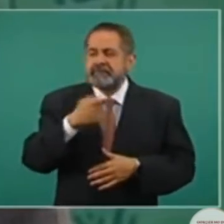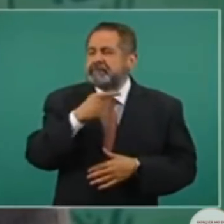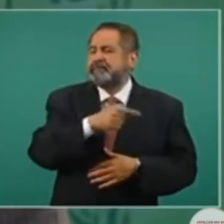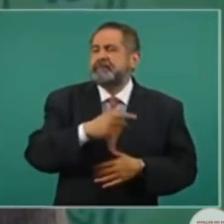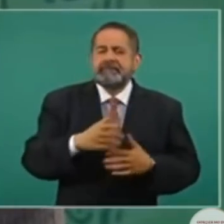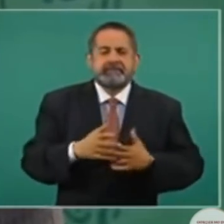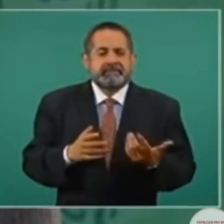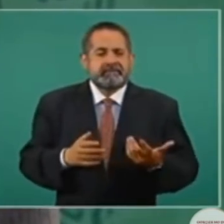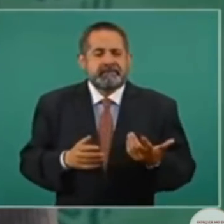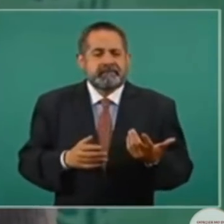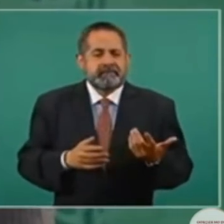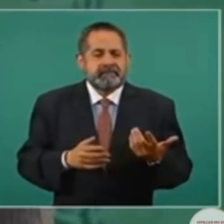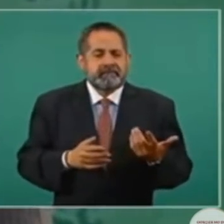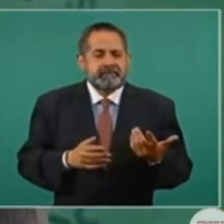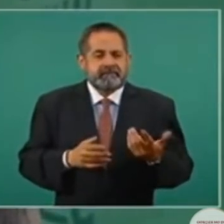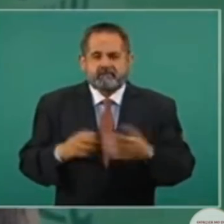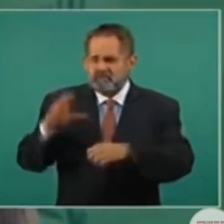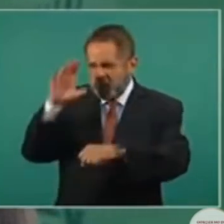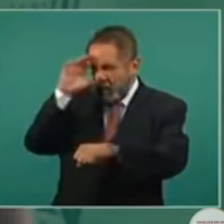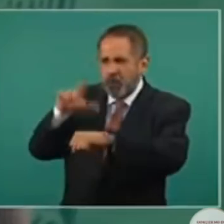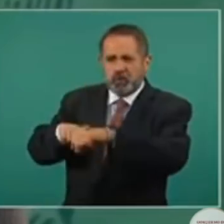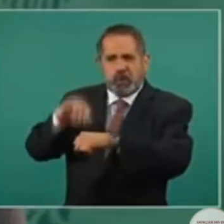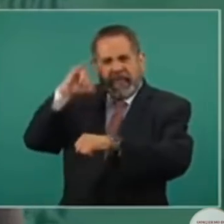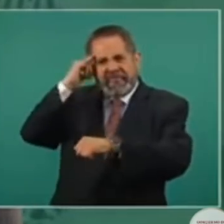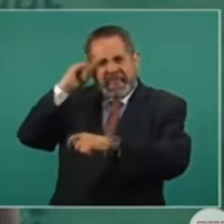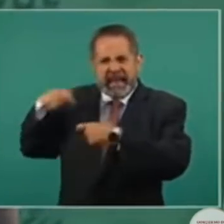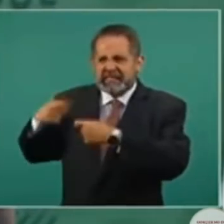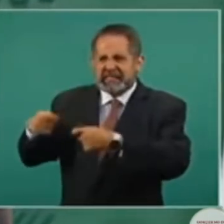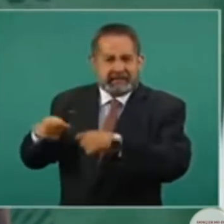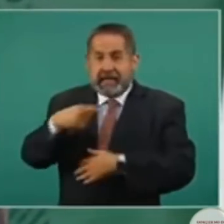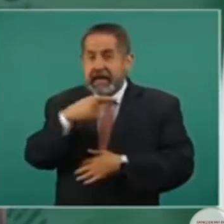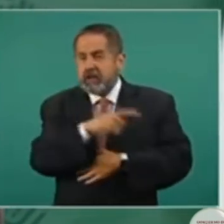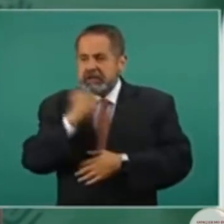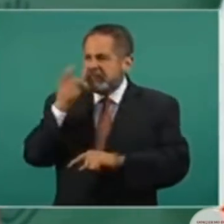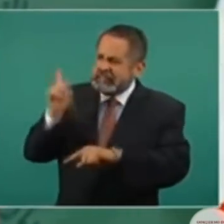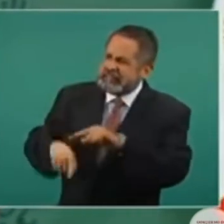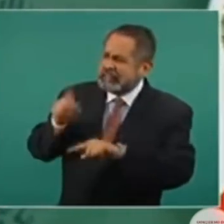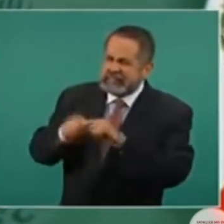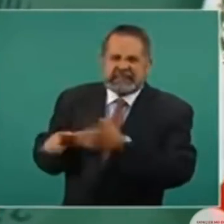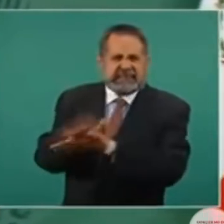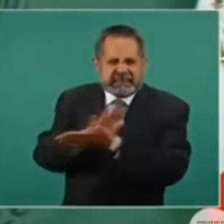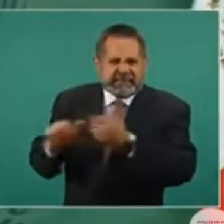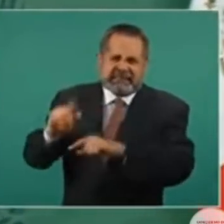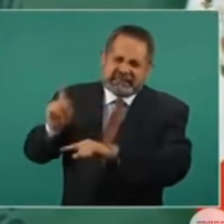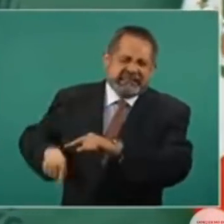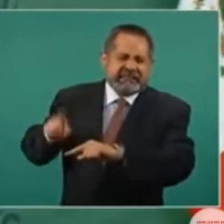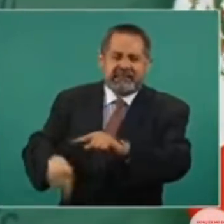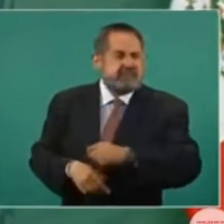a las culturas indígenas, incluso